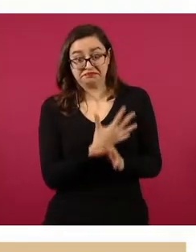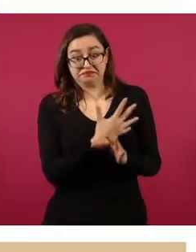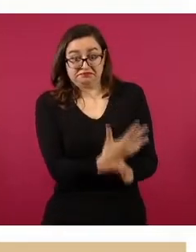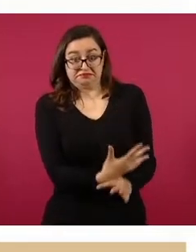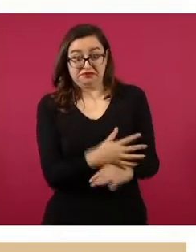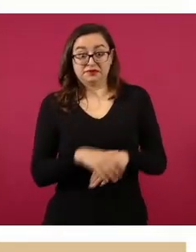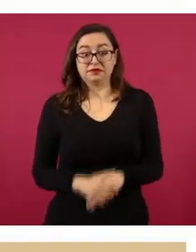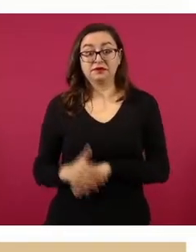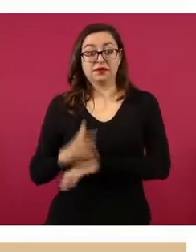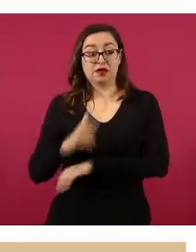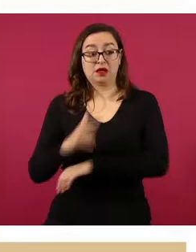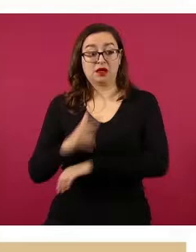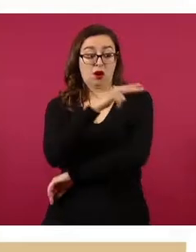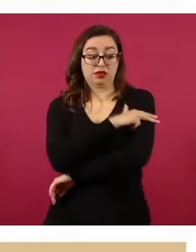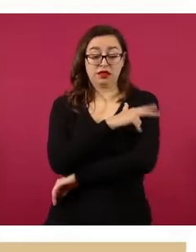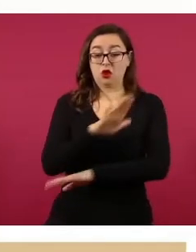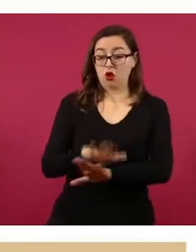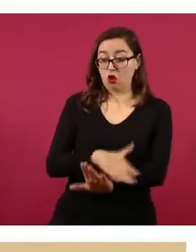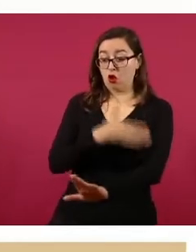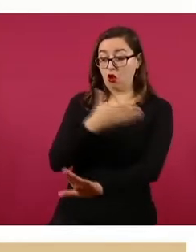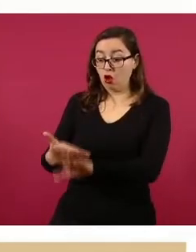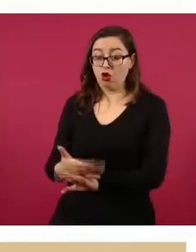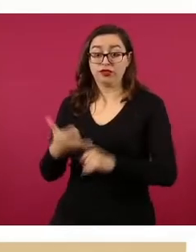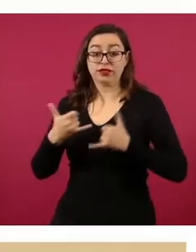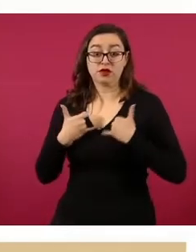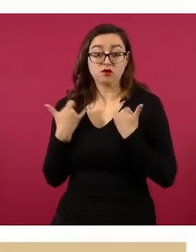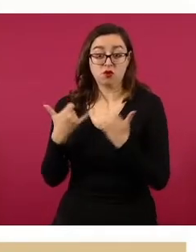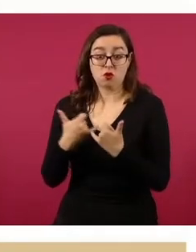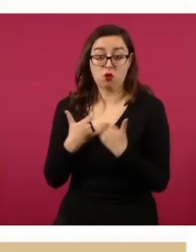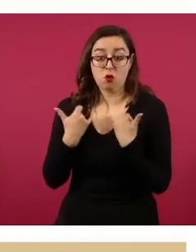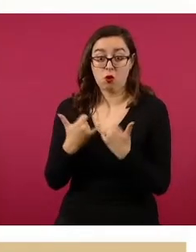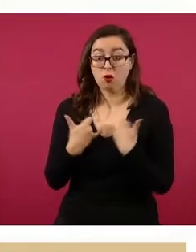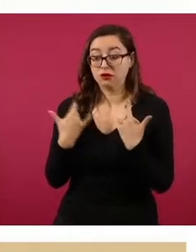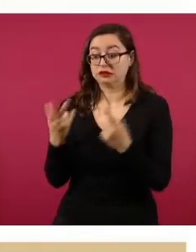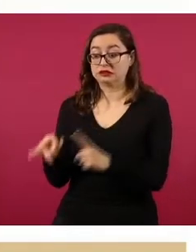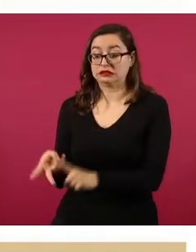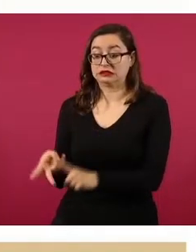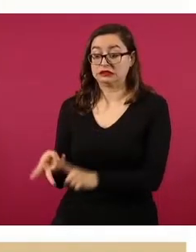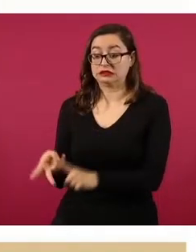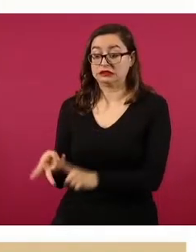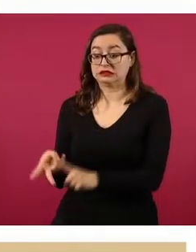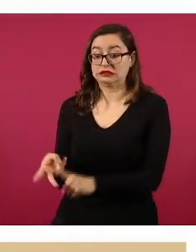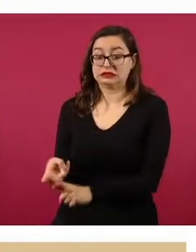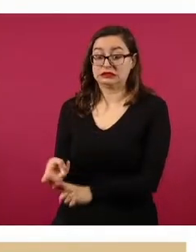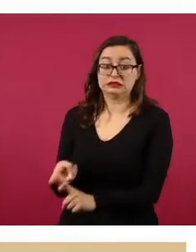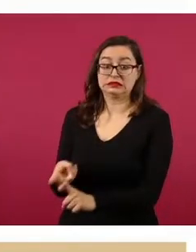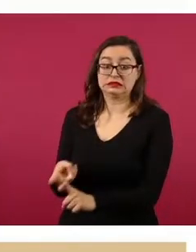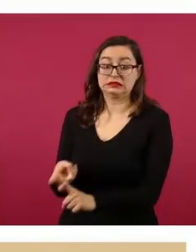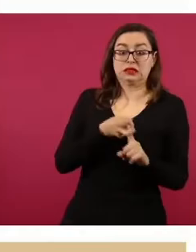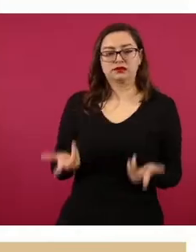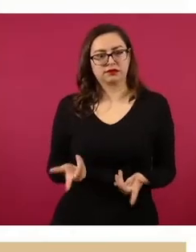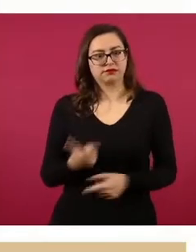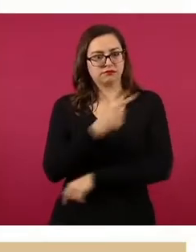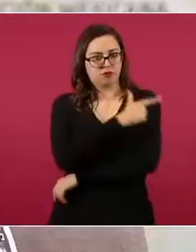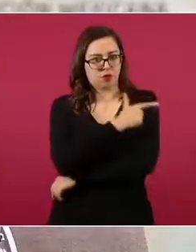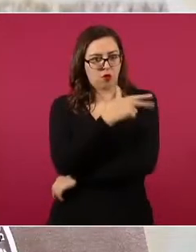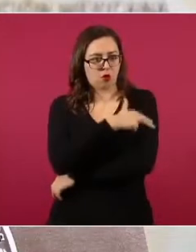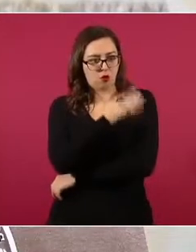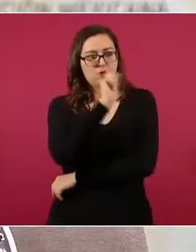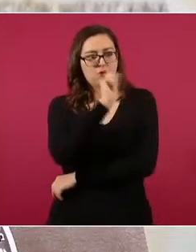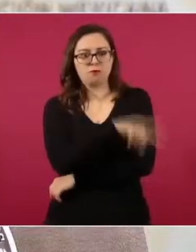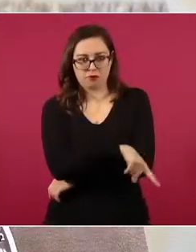de elementos de la Guardia Nacional a un joven y el presunto secuestro de una persona por parte de integrantes